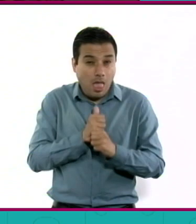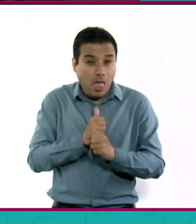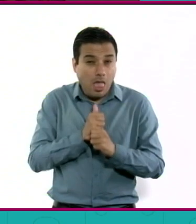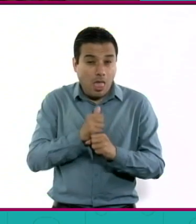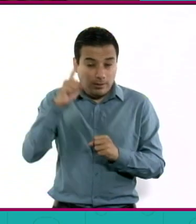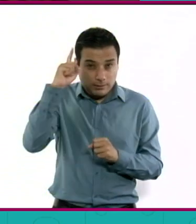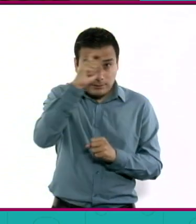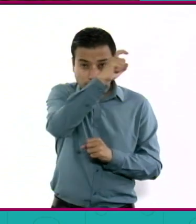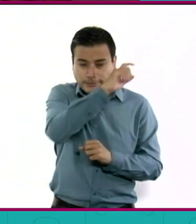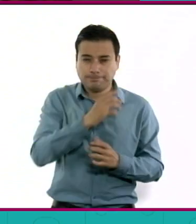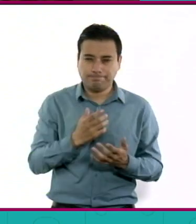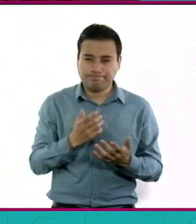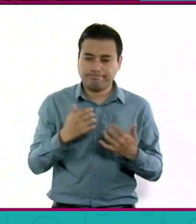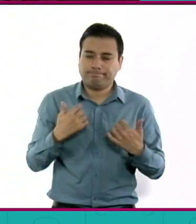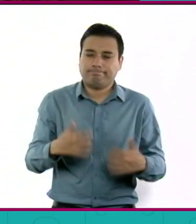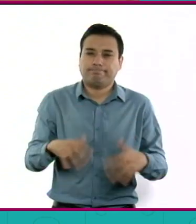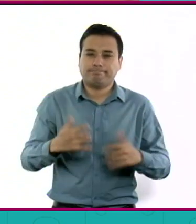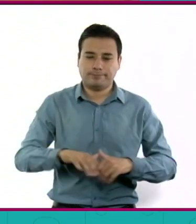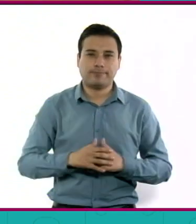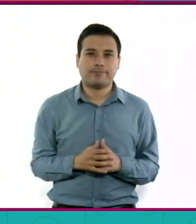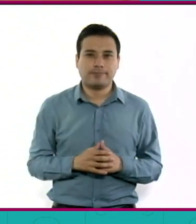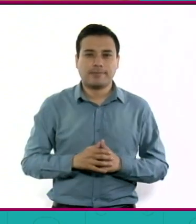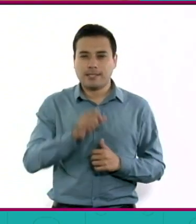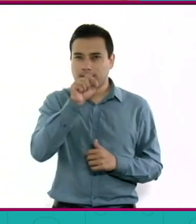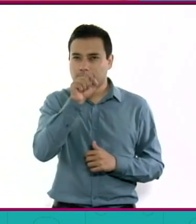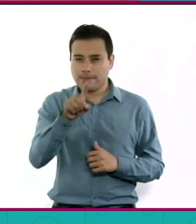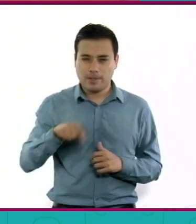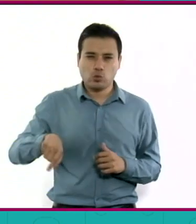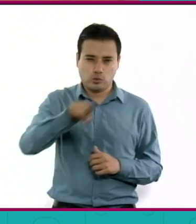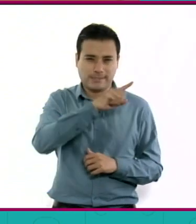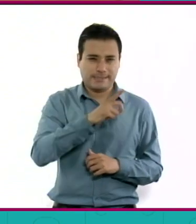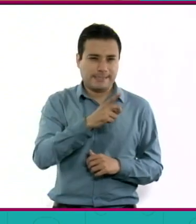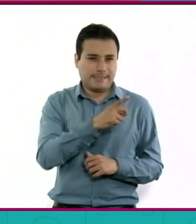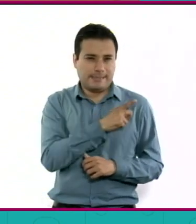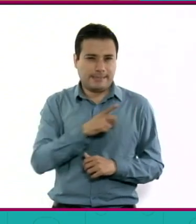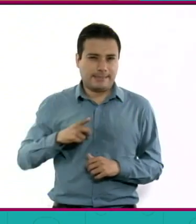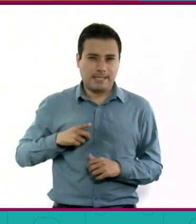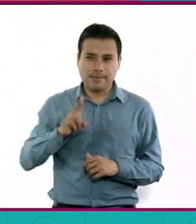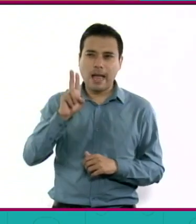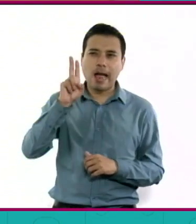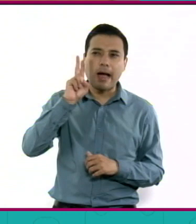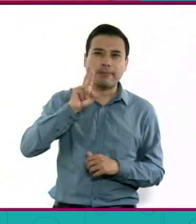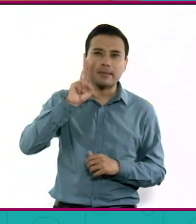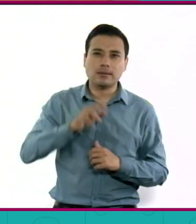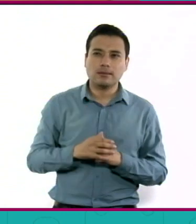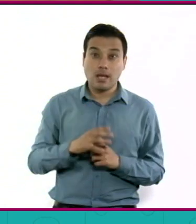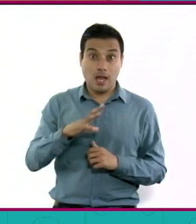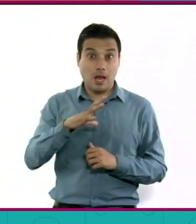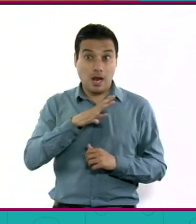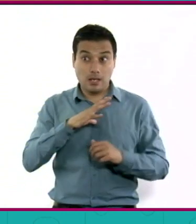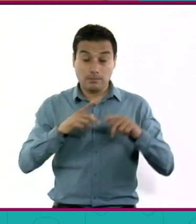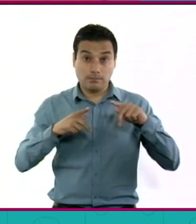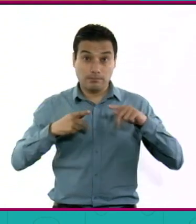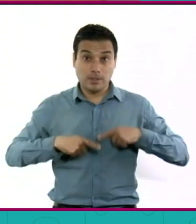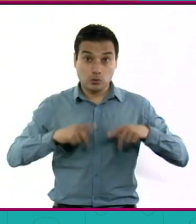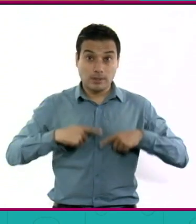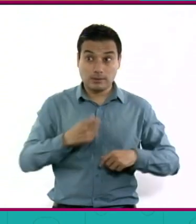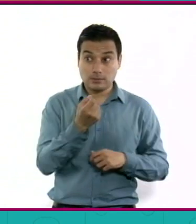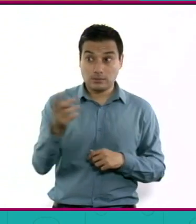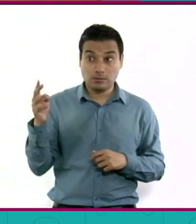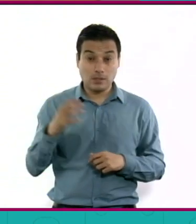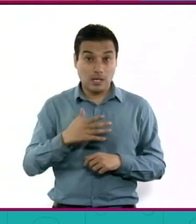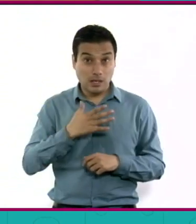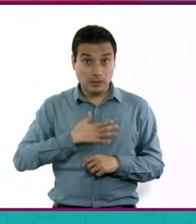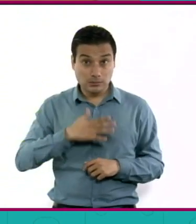también poder identificar si hay datos de cansancia o fatiga laboral para que podamos pedir ayuda